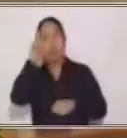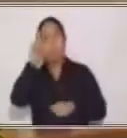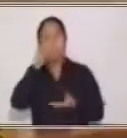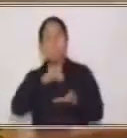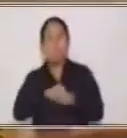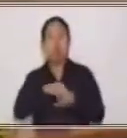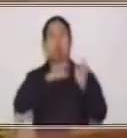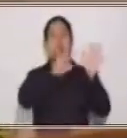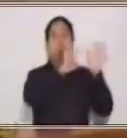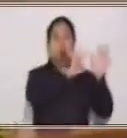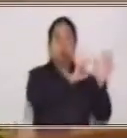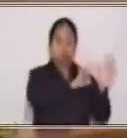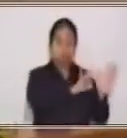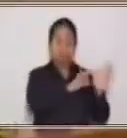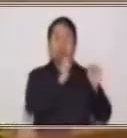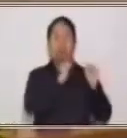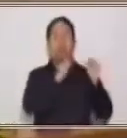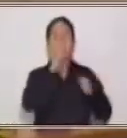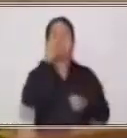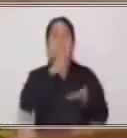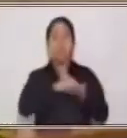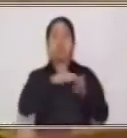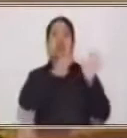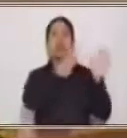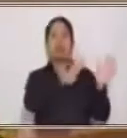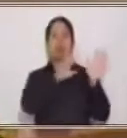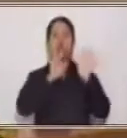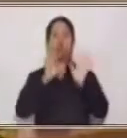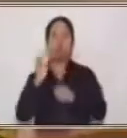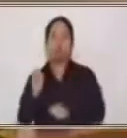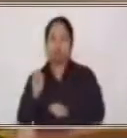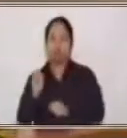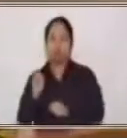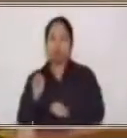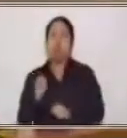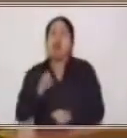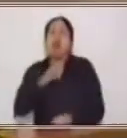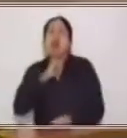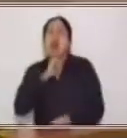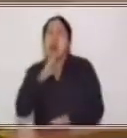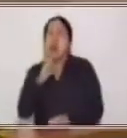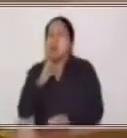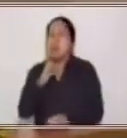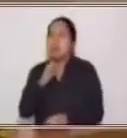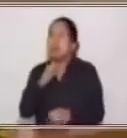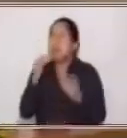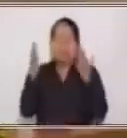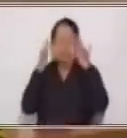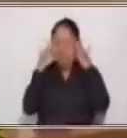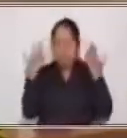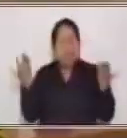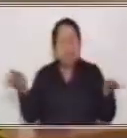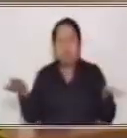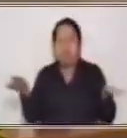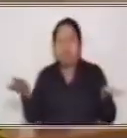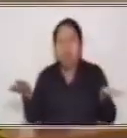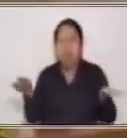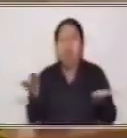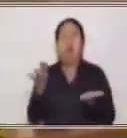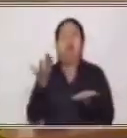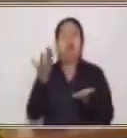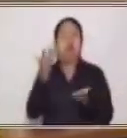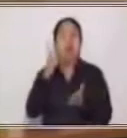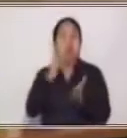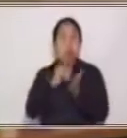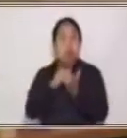desde 1924 hasta 1980, es algo increíble, es muy increíble que el quetzal tenía